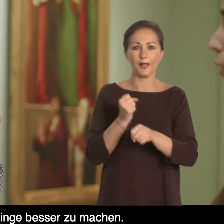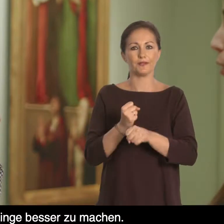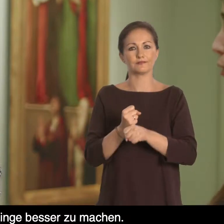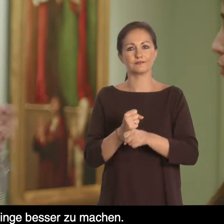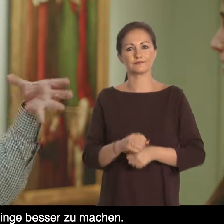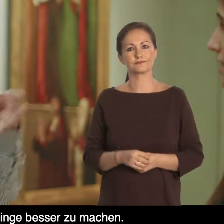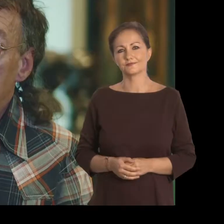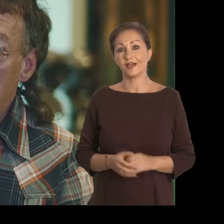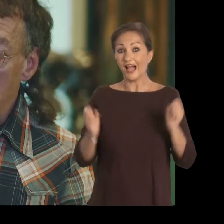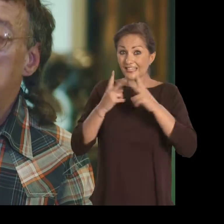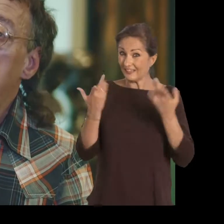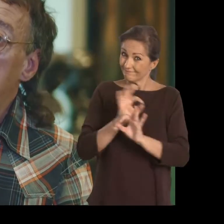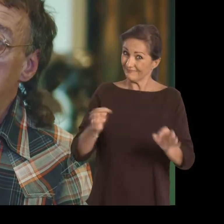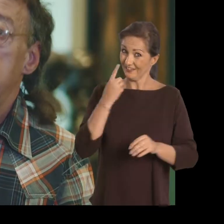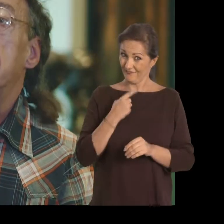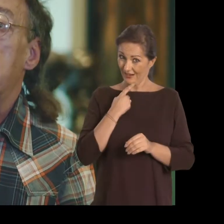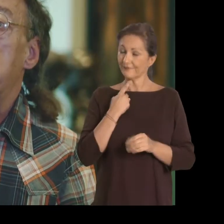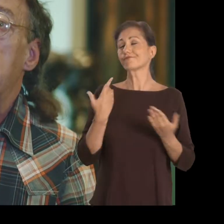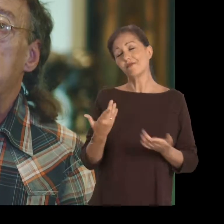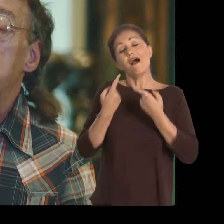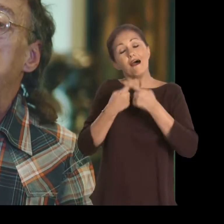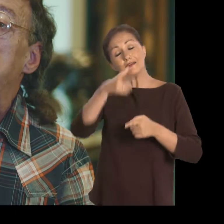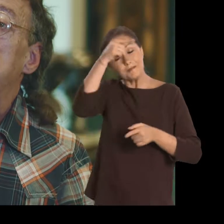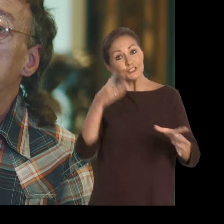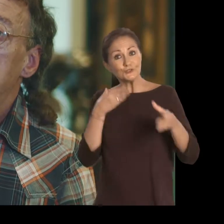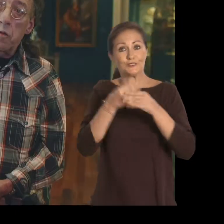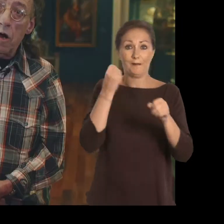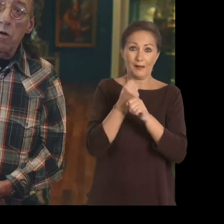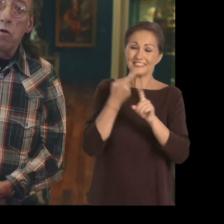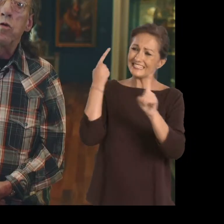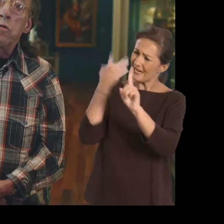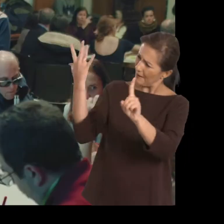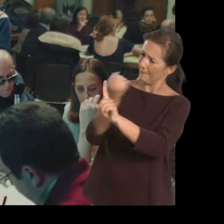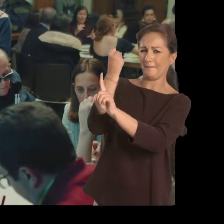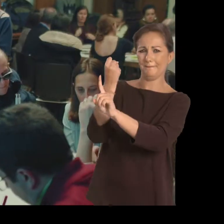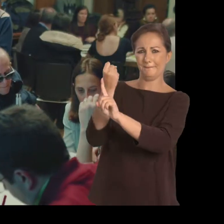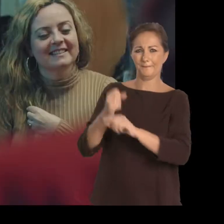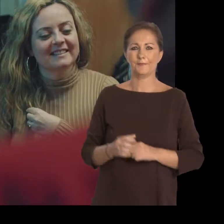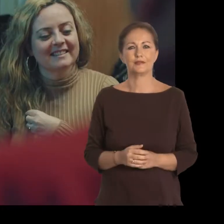colaboración conjunta. Lo que más me gustaría hacer, trabajar con los compañeros por algo en común.